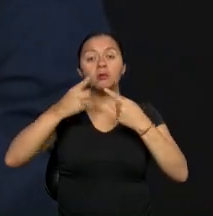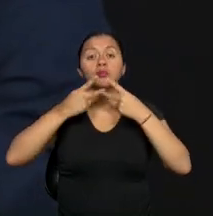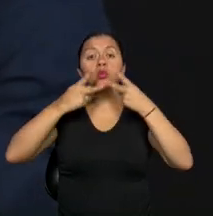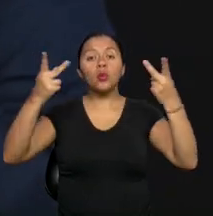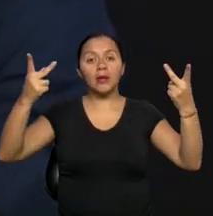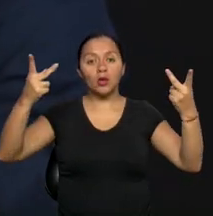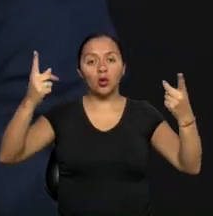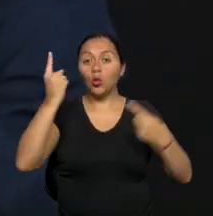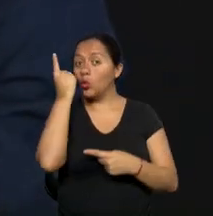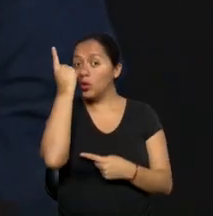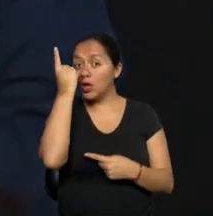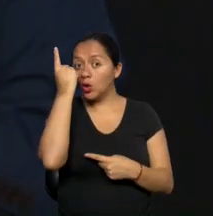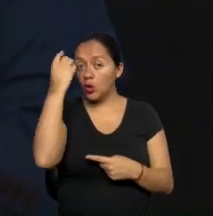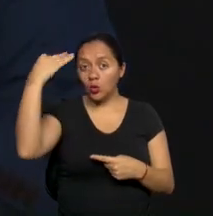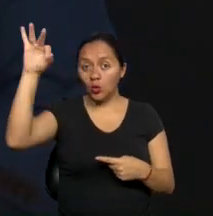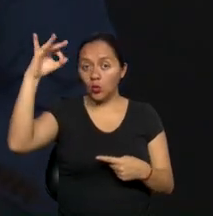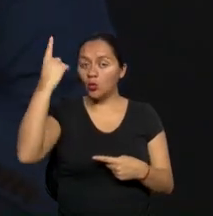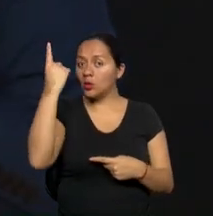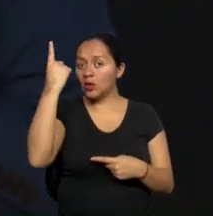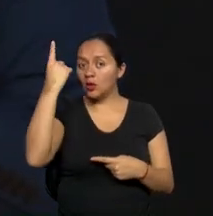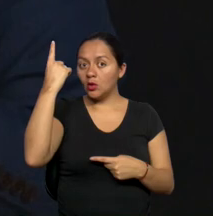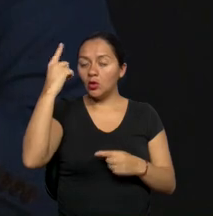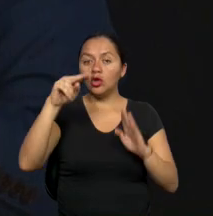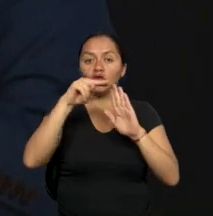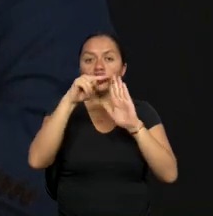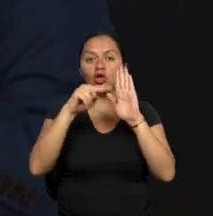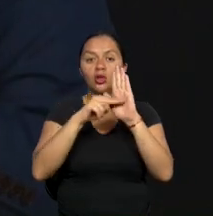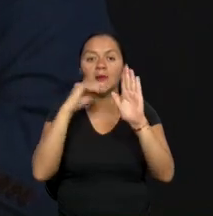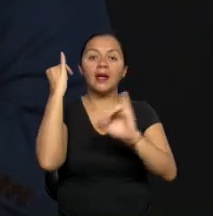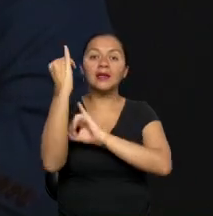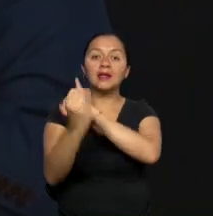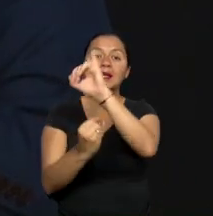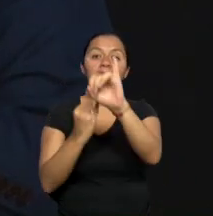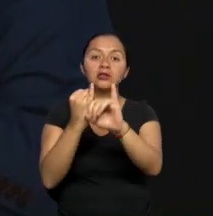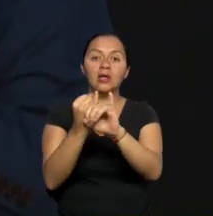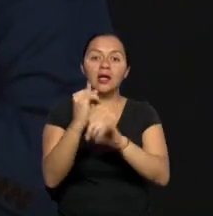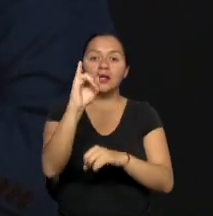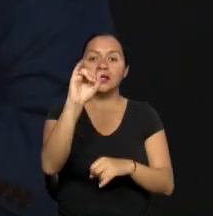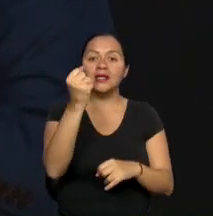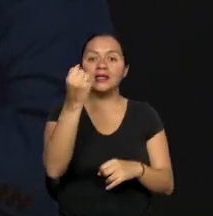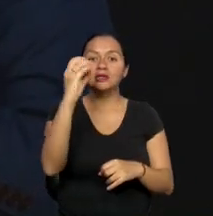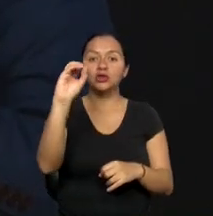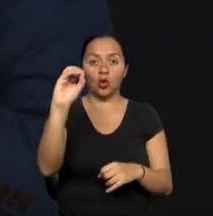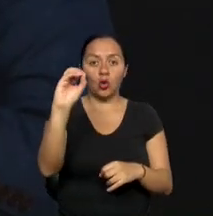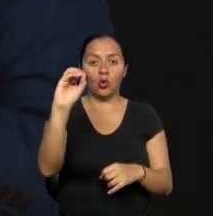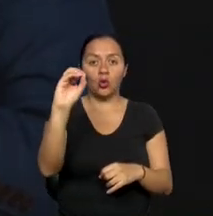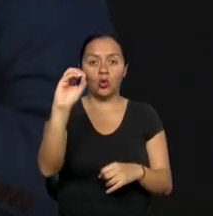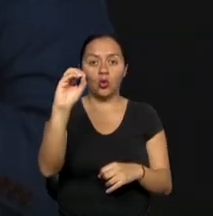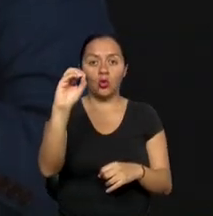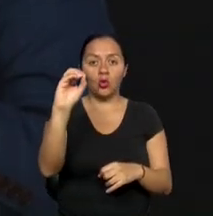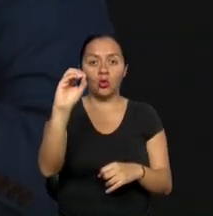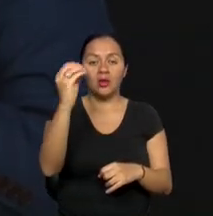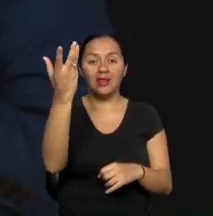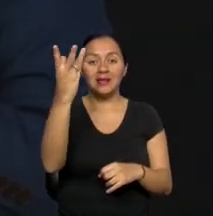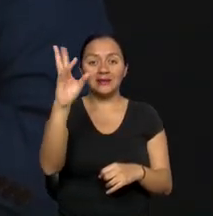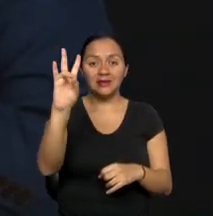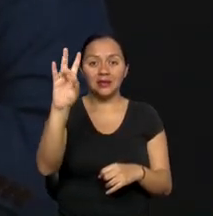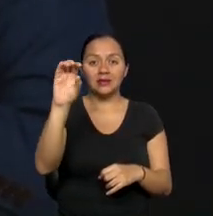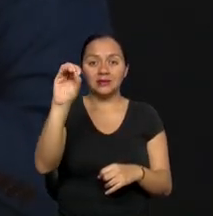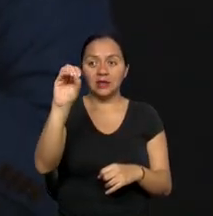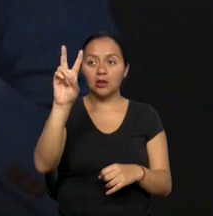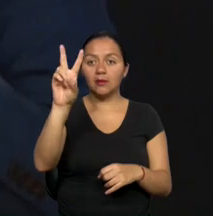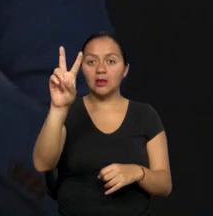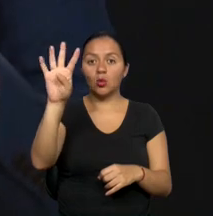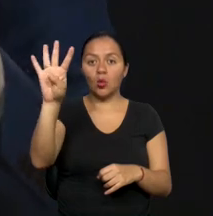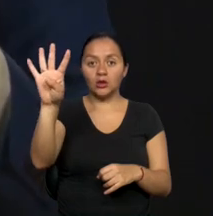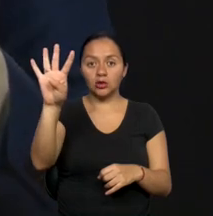por el momento, que certifica bajo una norma internacional, una ISO, que es la norma ISO 17024,